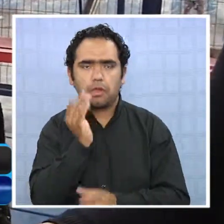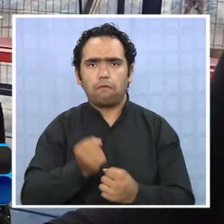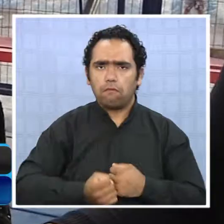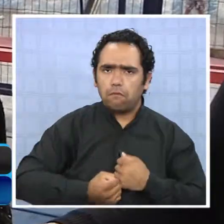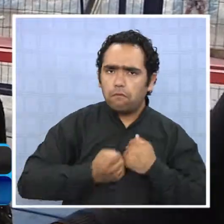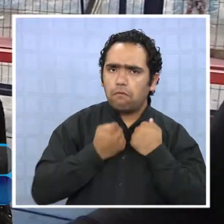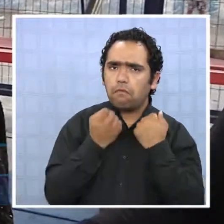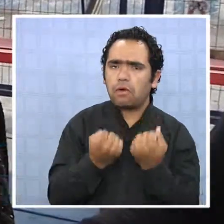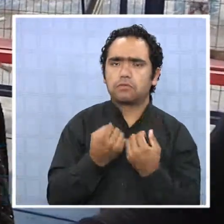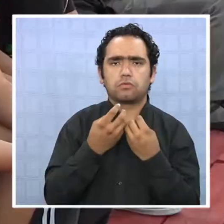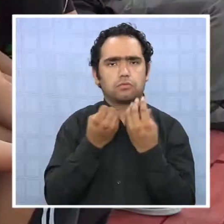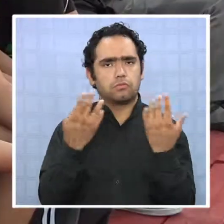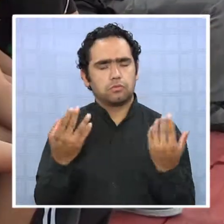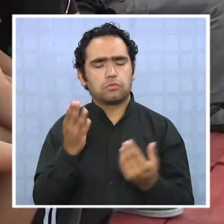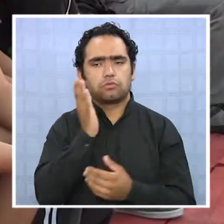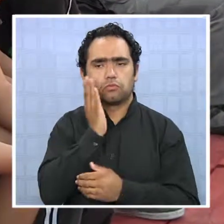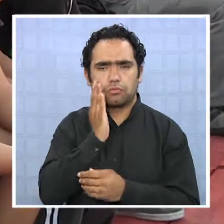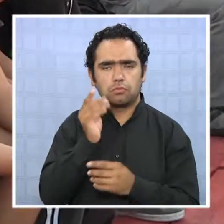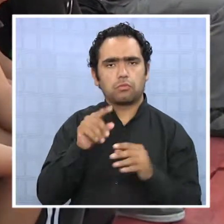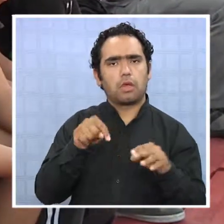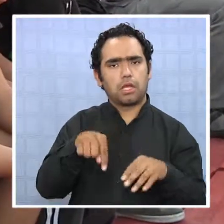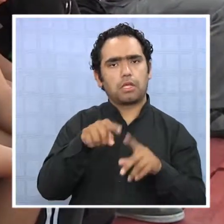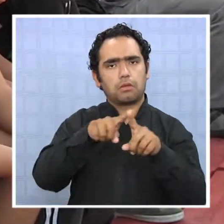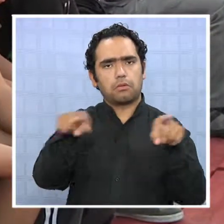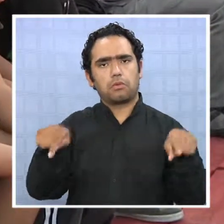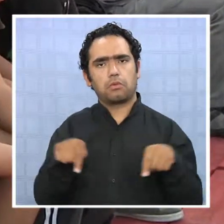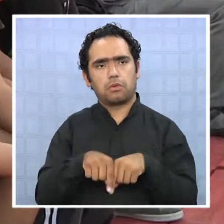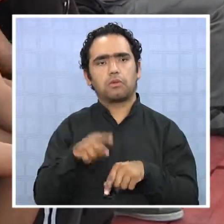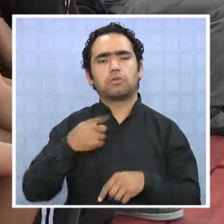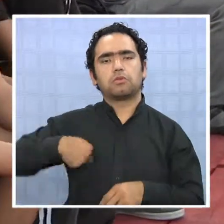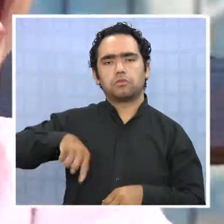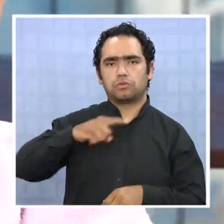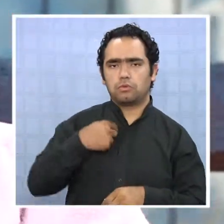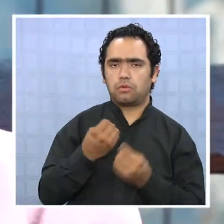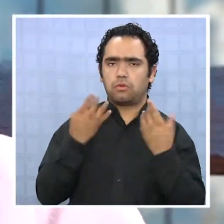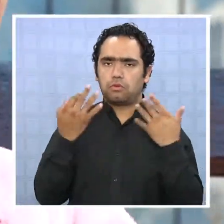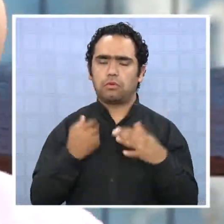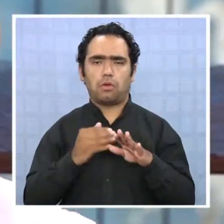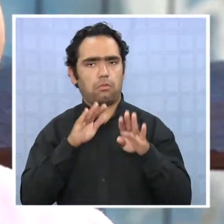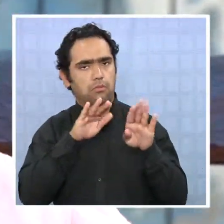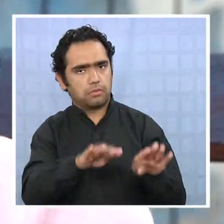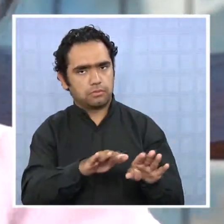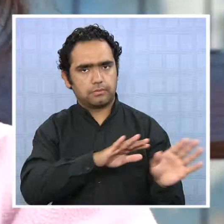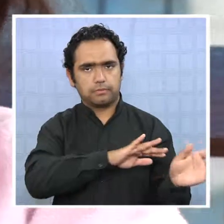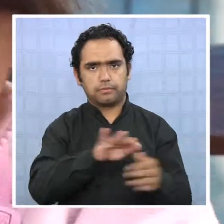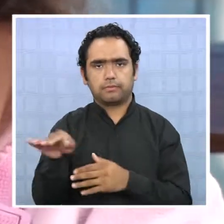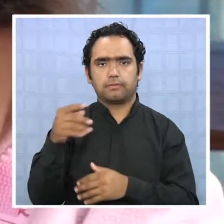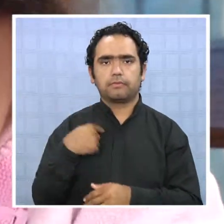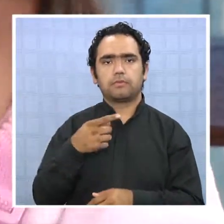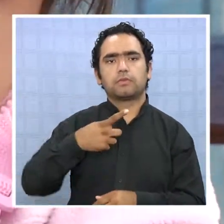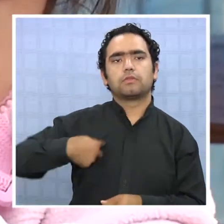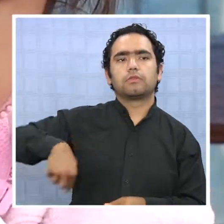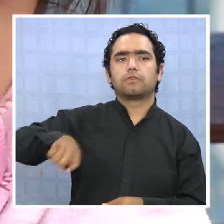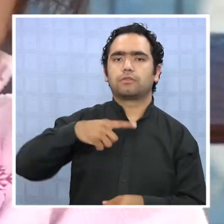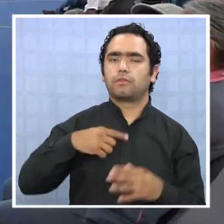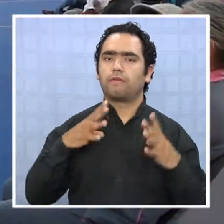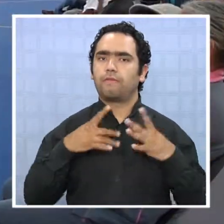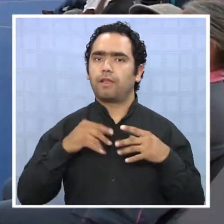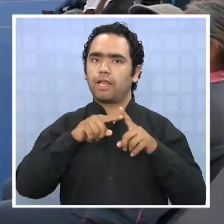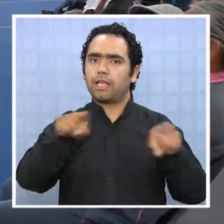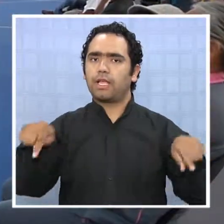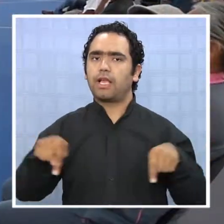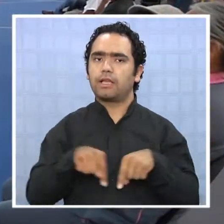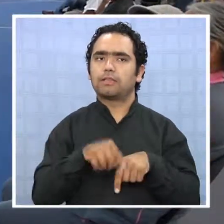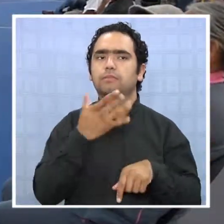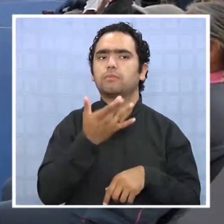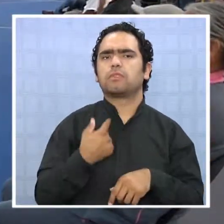población, quiere mucho a su población, y nosotros estamos muy contentos y lo apoyamos en todo lo que se más pueda. Estábamos contentos en la cancha